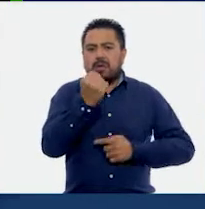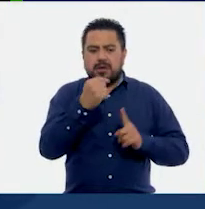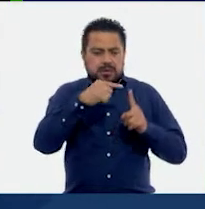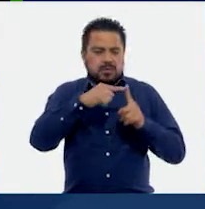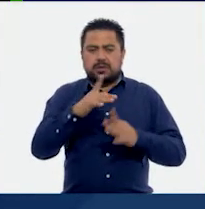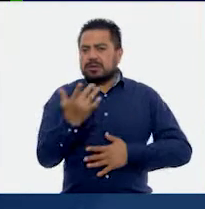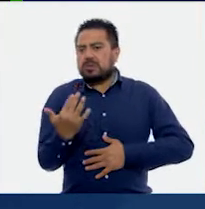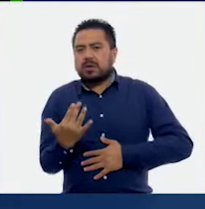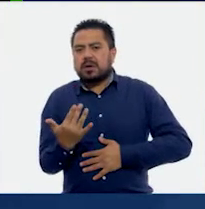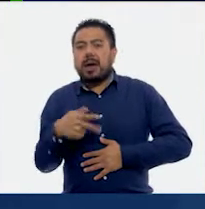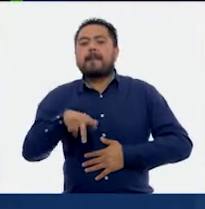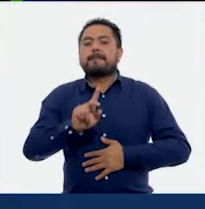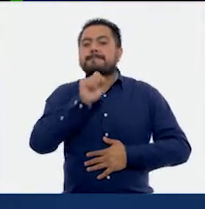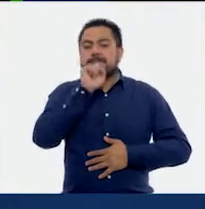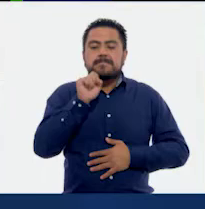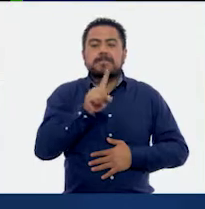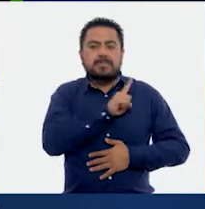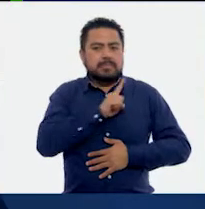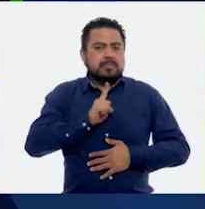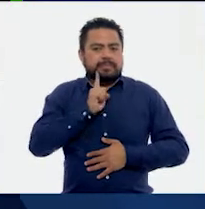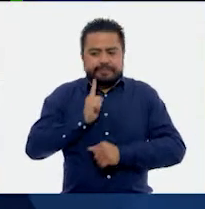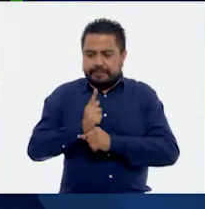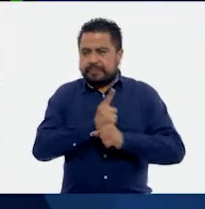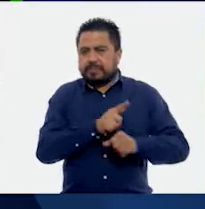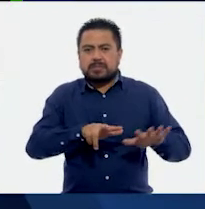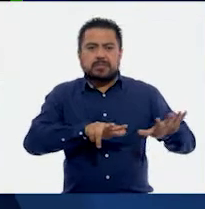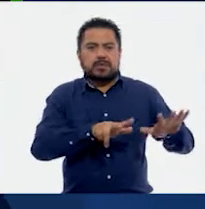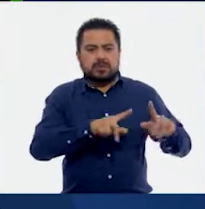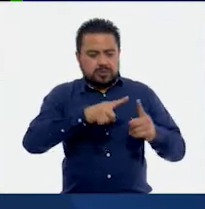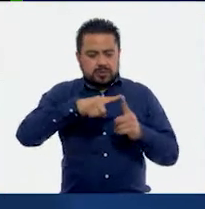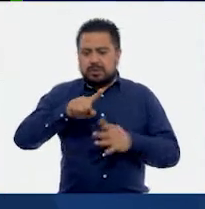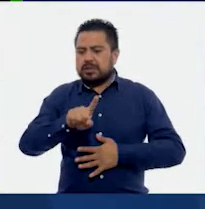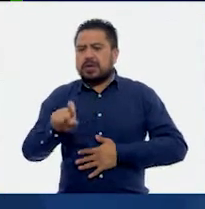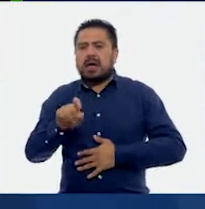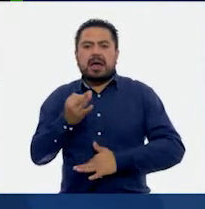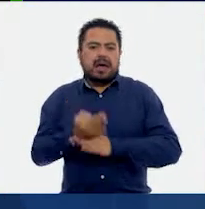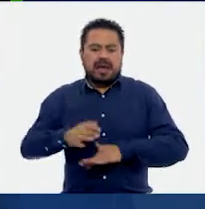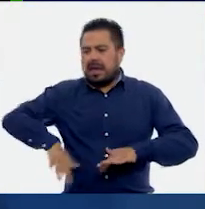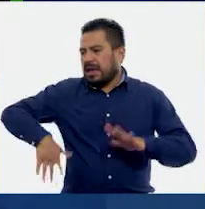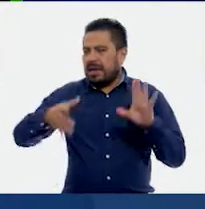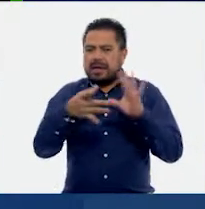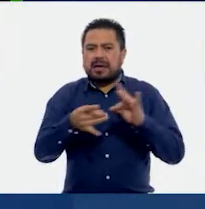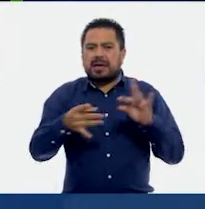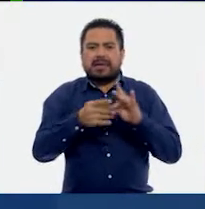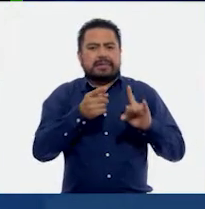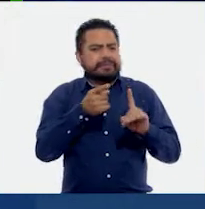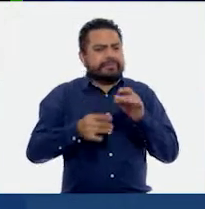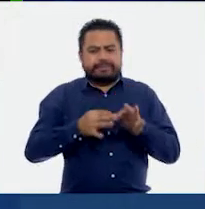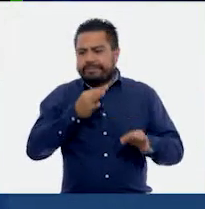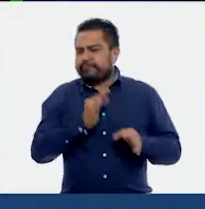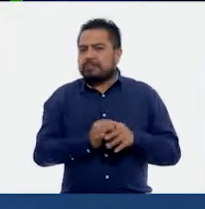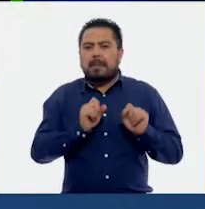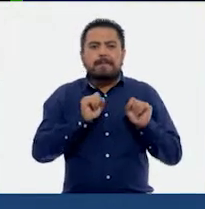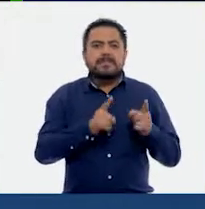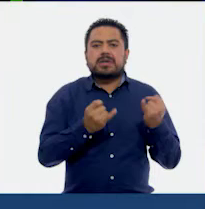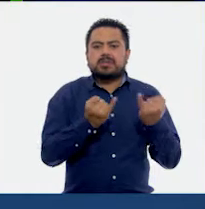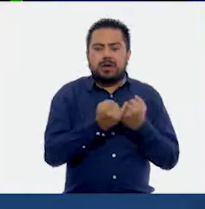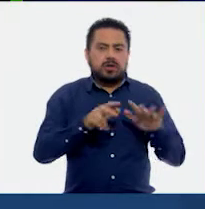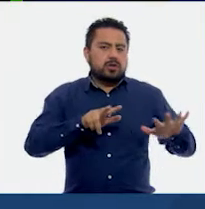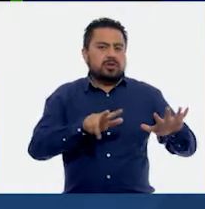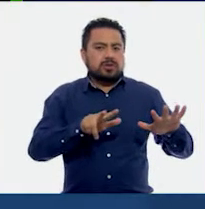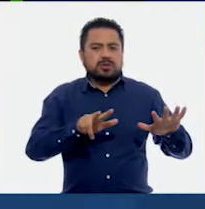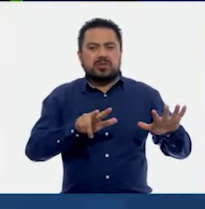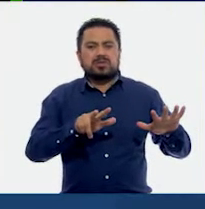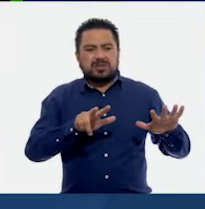50. Pero también deberíamos ver que 18 sobre 100, ya lo dijimos antes, es exactamente lo mismo que 18